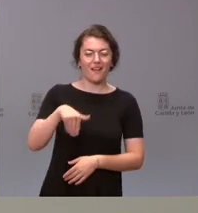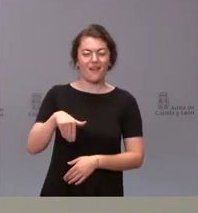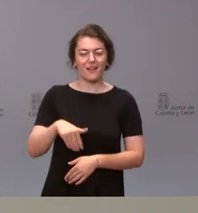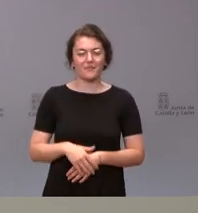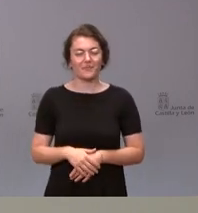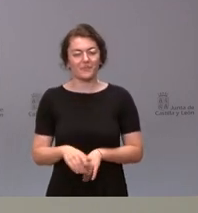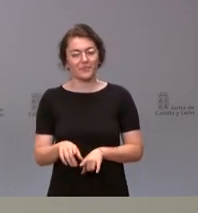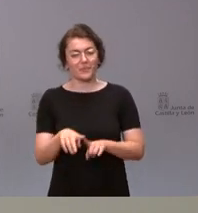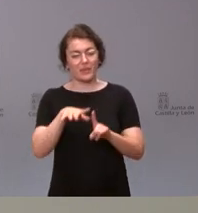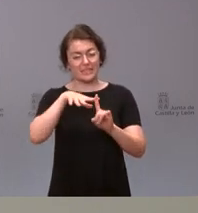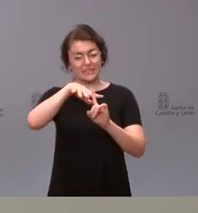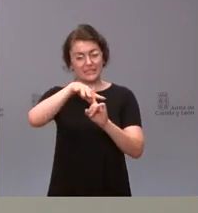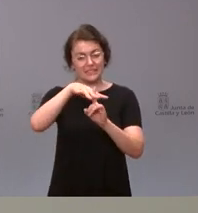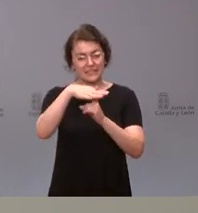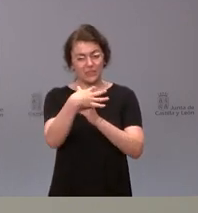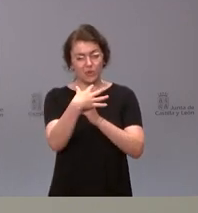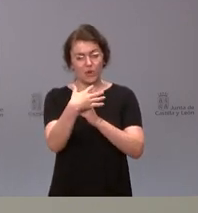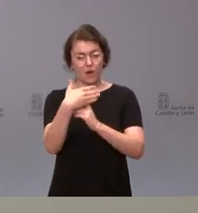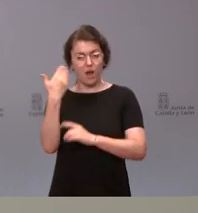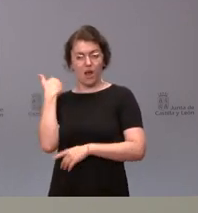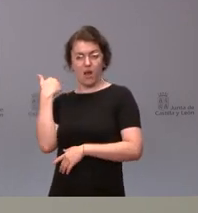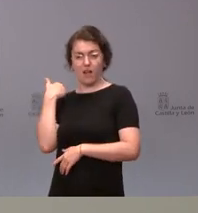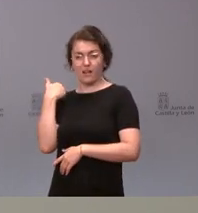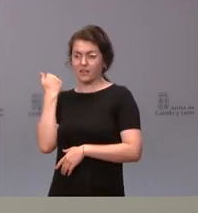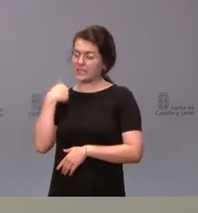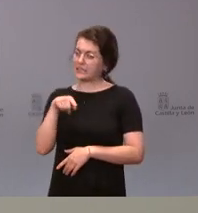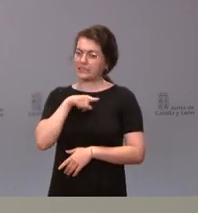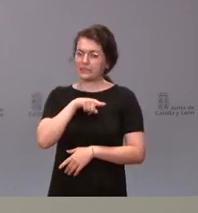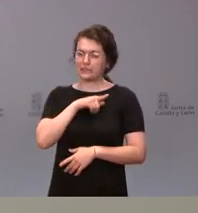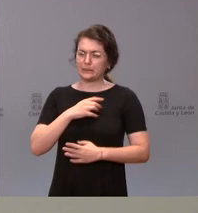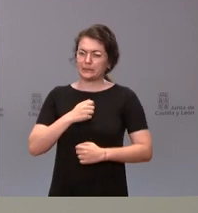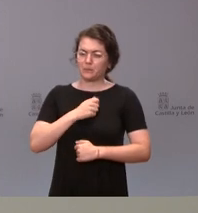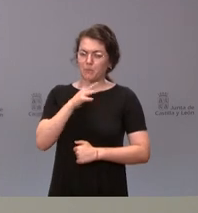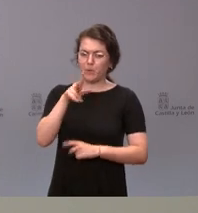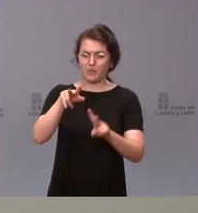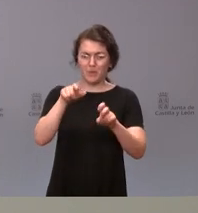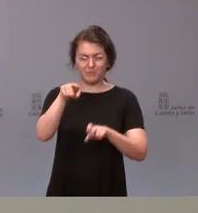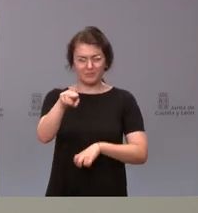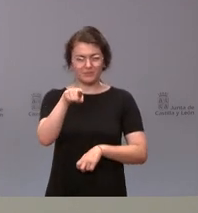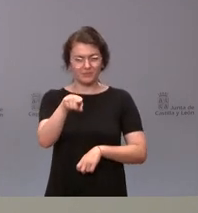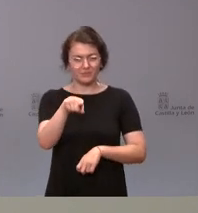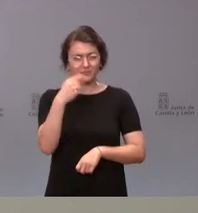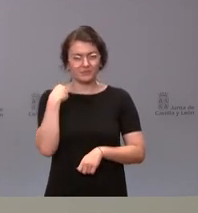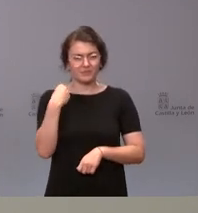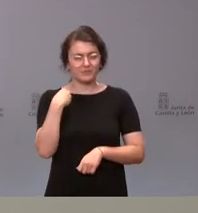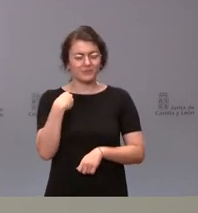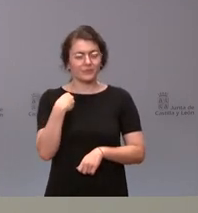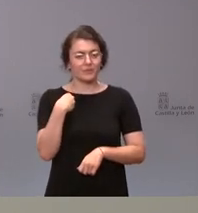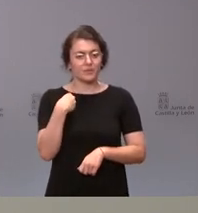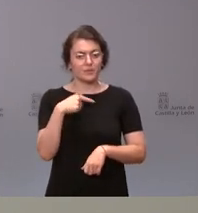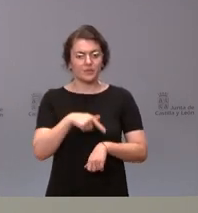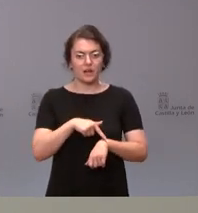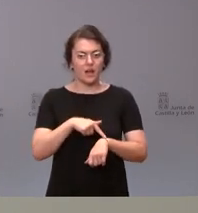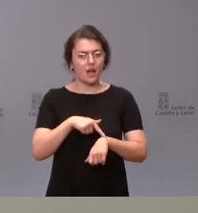una situación previa de disgusto en relación con esa cuestión de retraso en esta